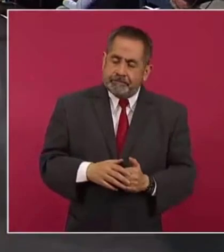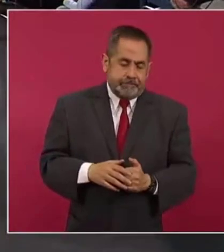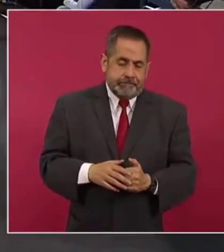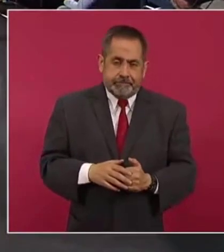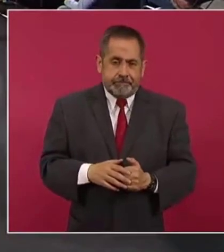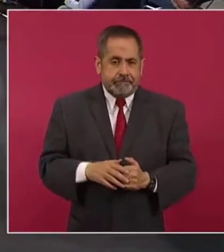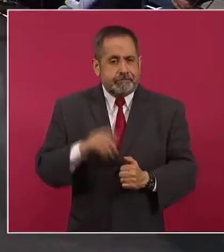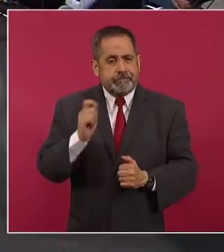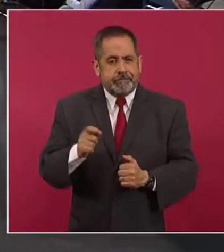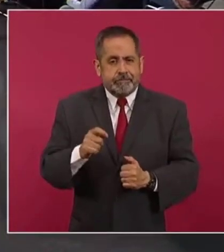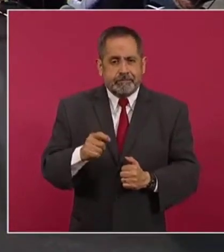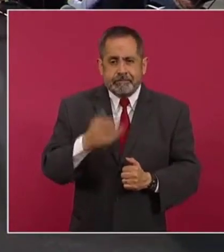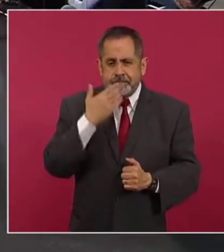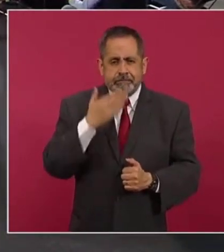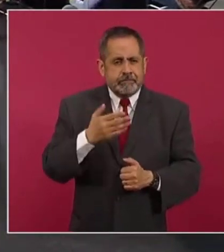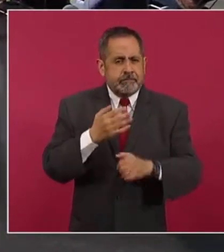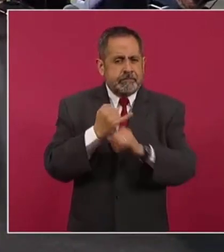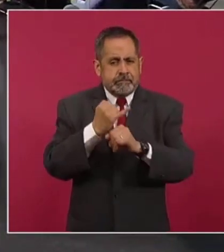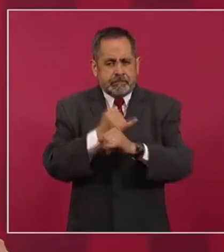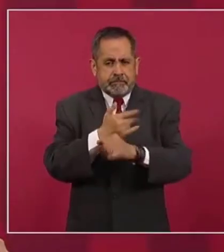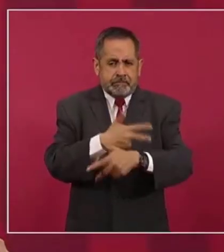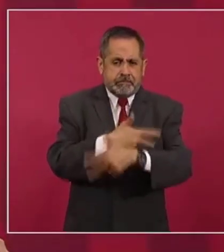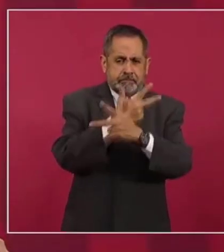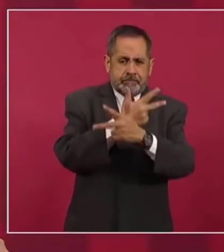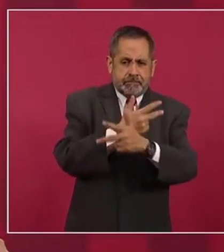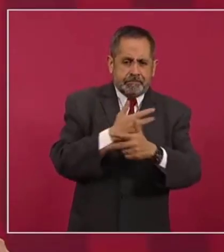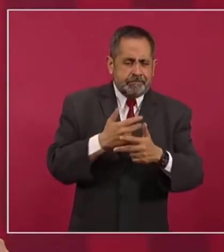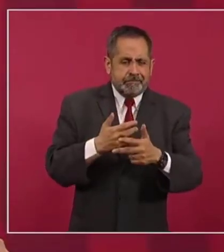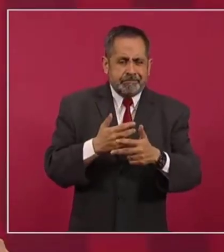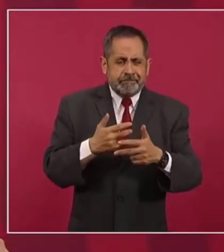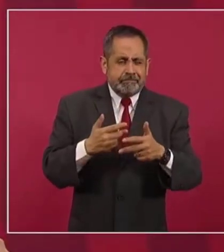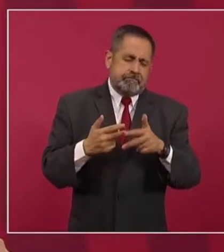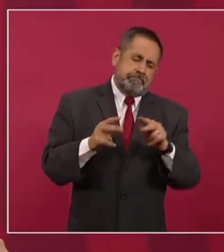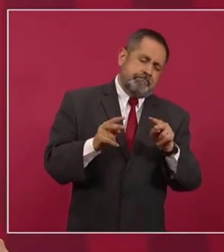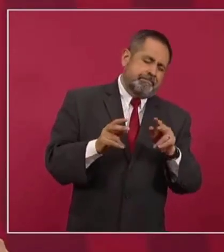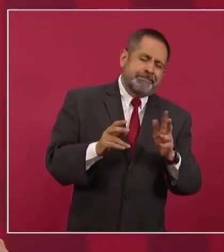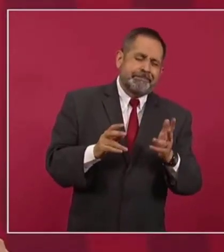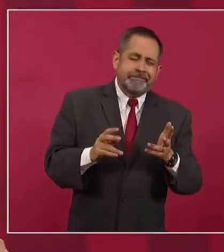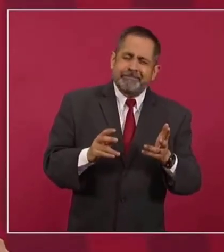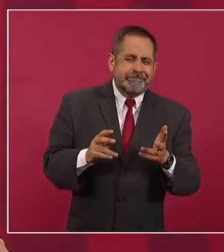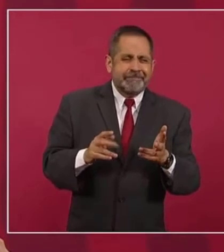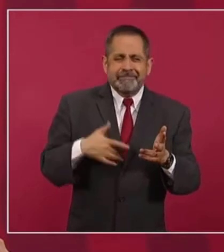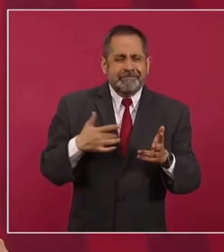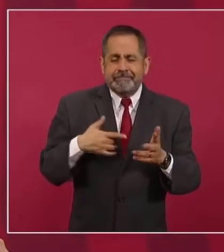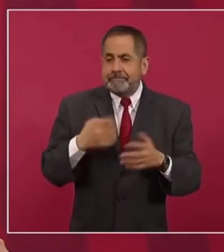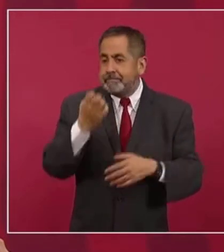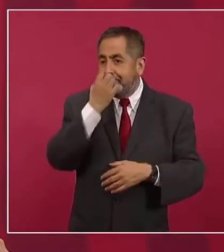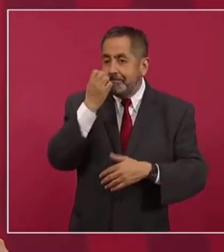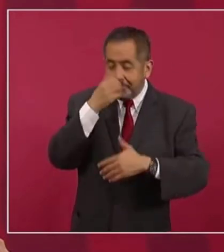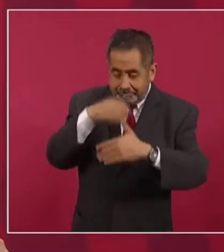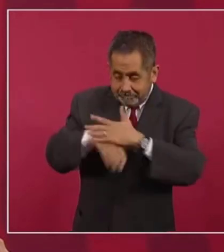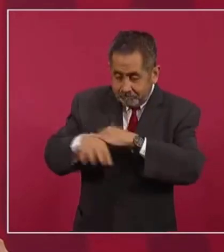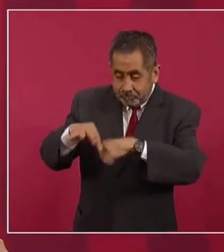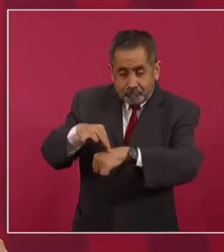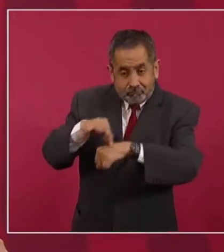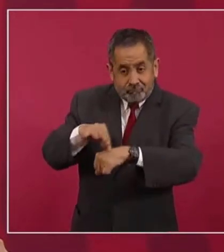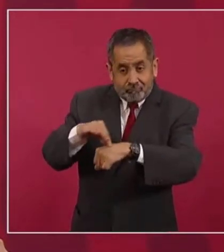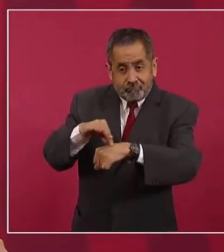la educación a distancia que la educación presencial, la escuela, es fundamental.